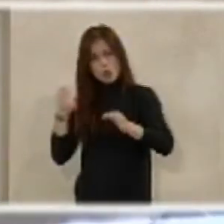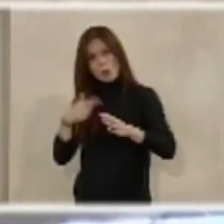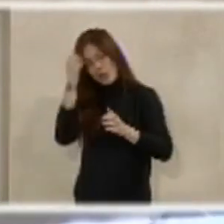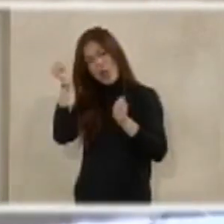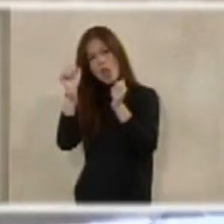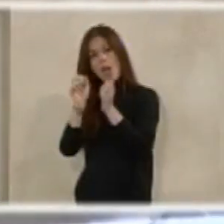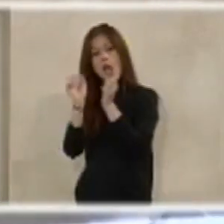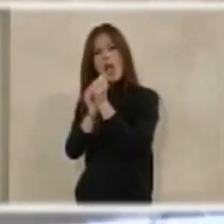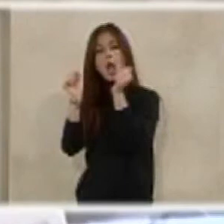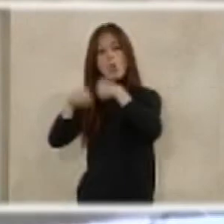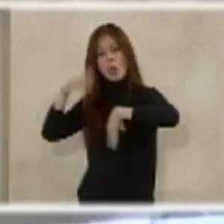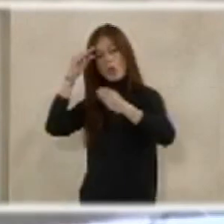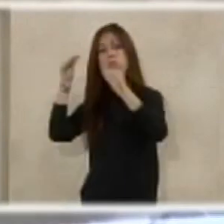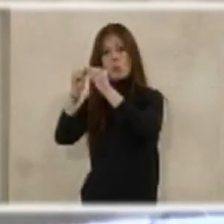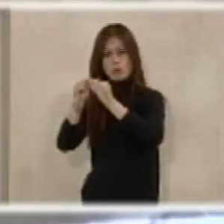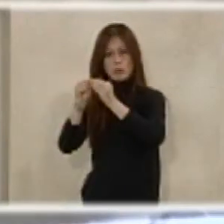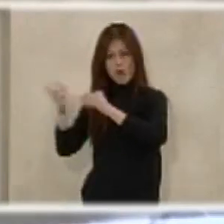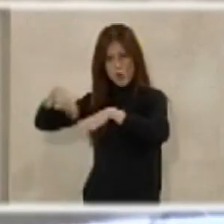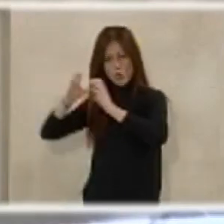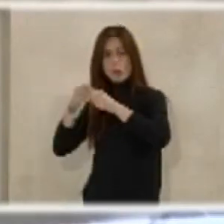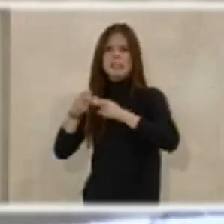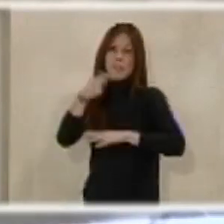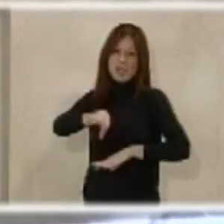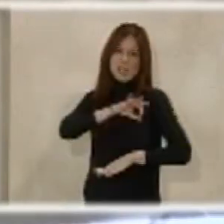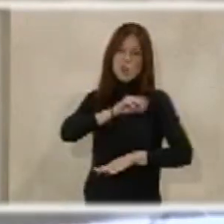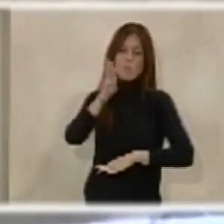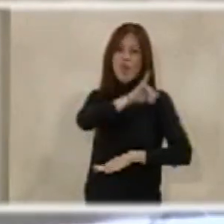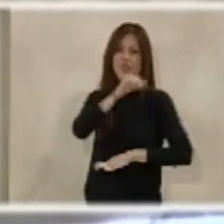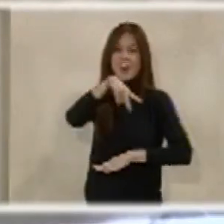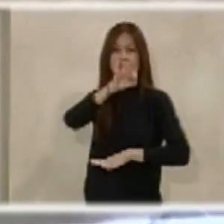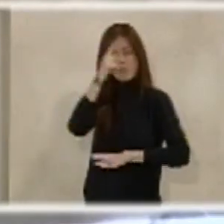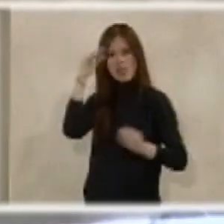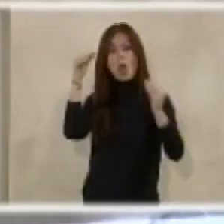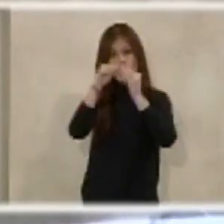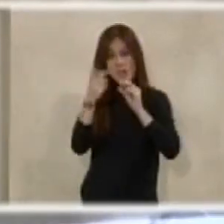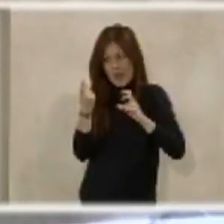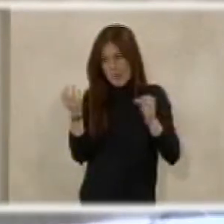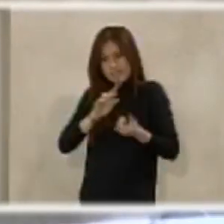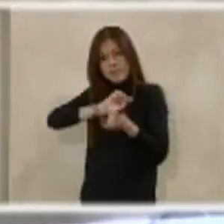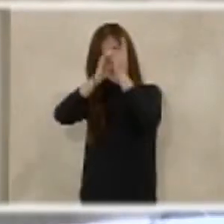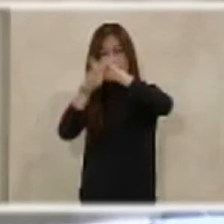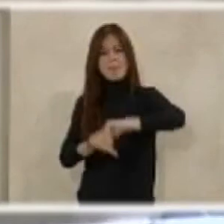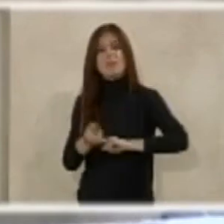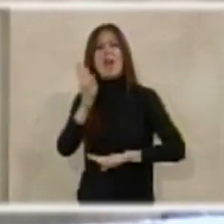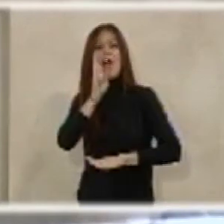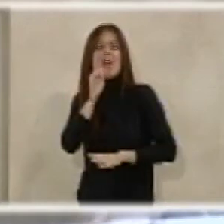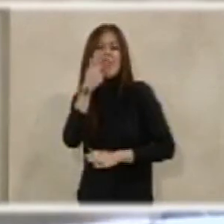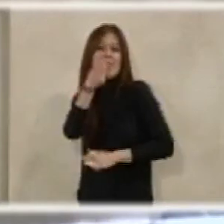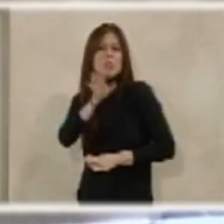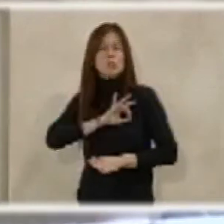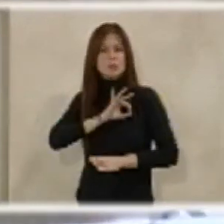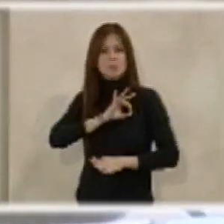con el señor Pérez Nava en que sería bueno esa encomienda de gestión. Por otro lado, dice usted también